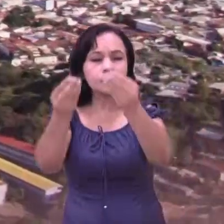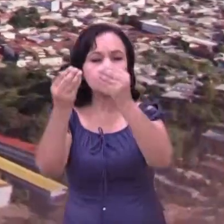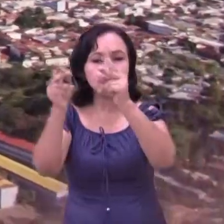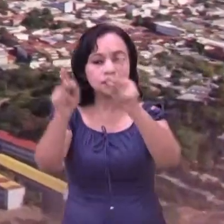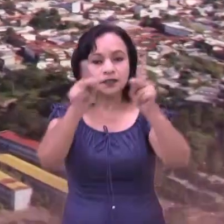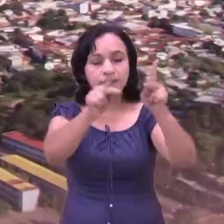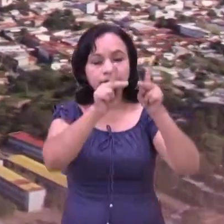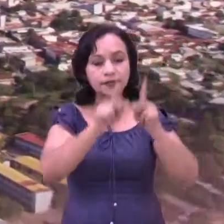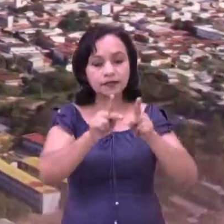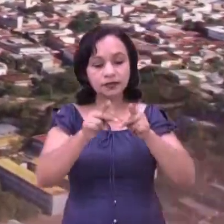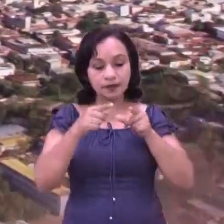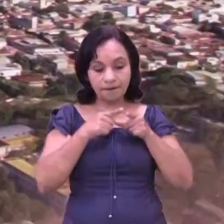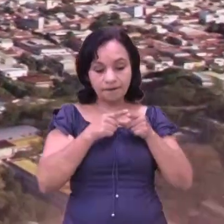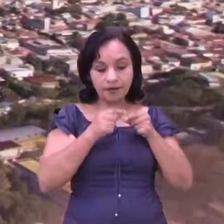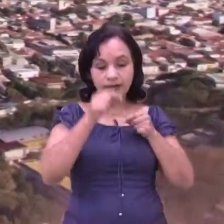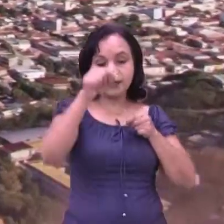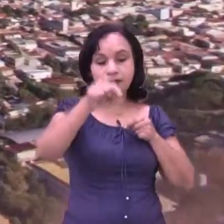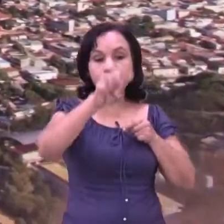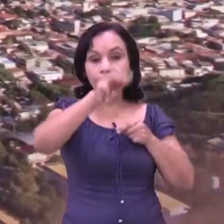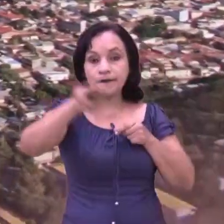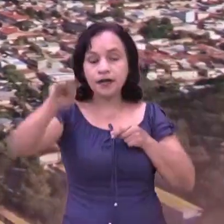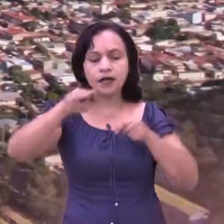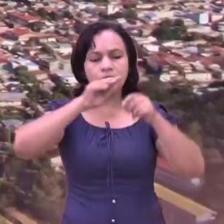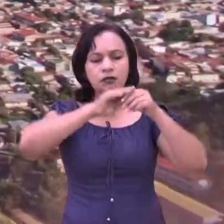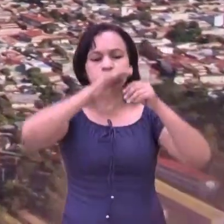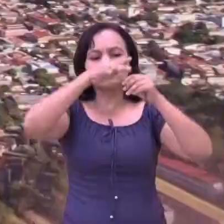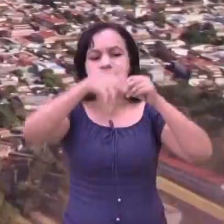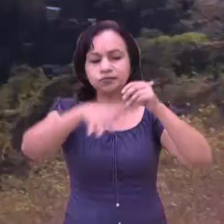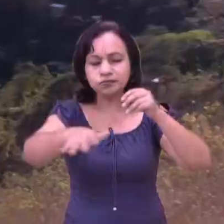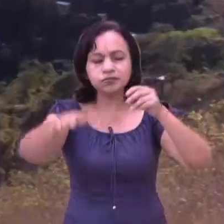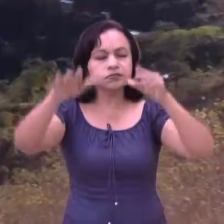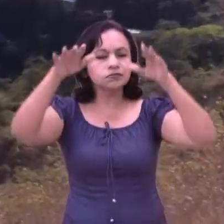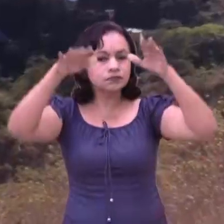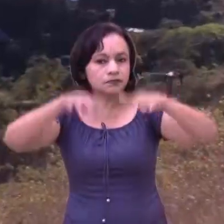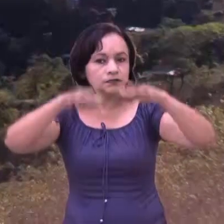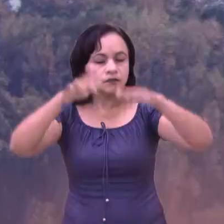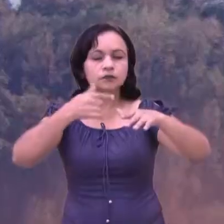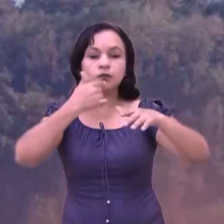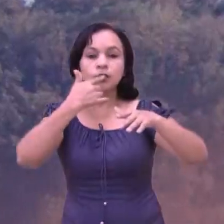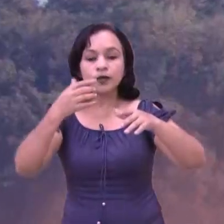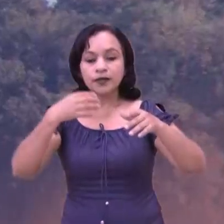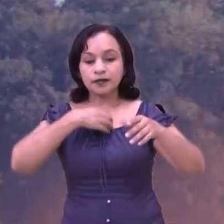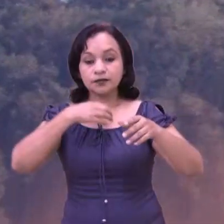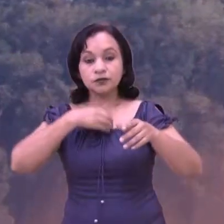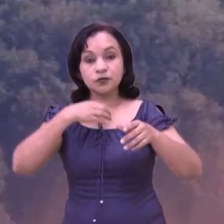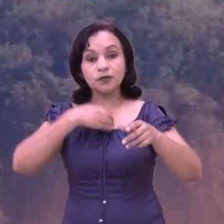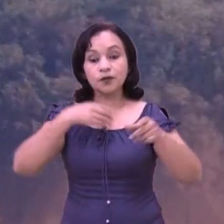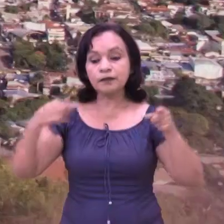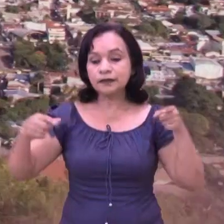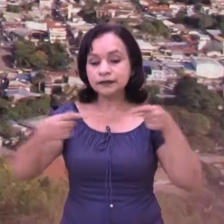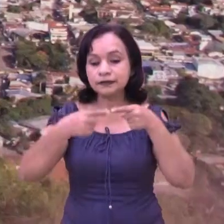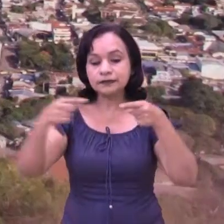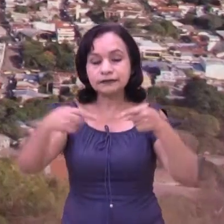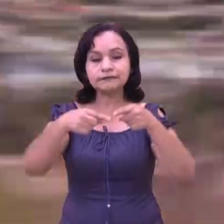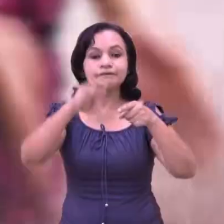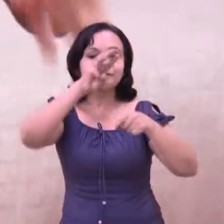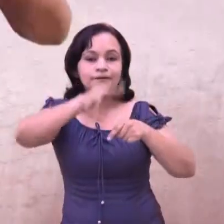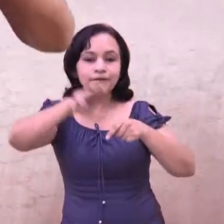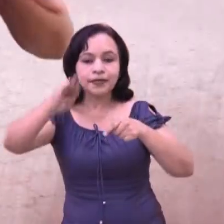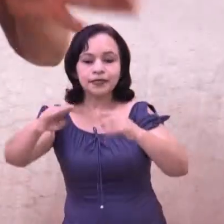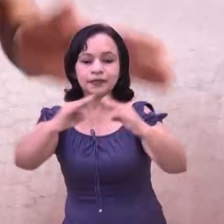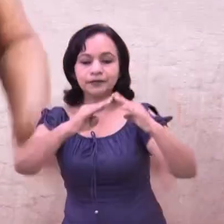vulnerable a sufrir los efectos de inundaciones y deslizamiento debido a la topografía sobre la cual se encuentra asentada la ciudad.